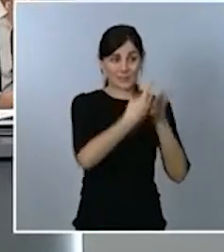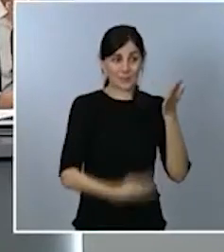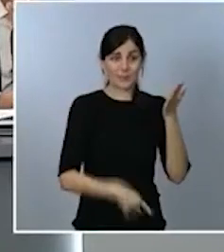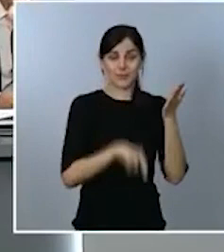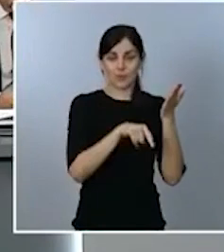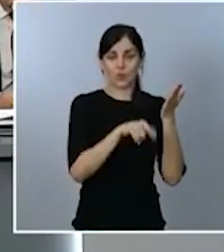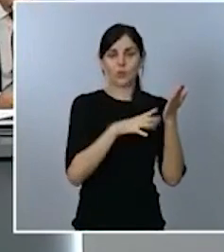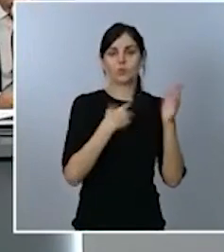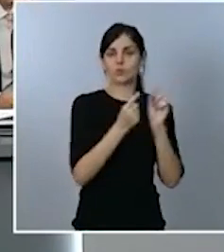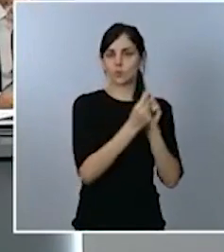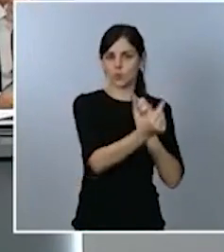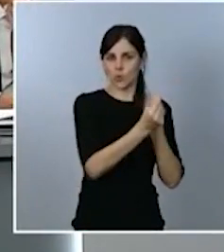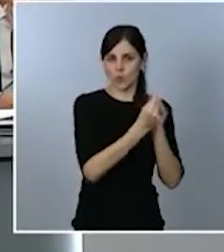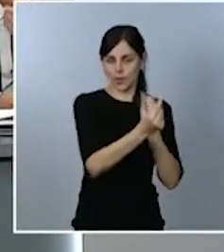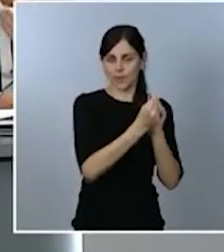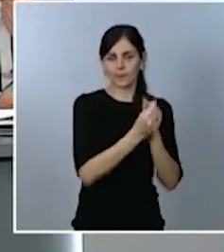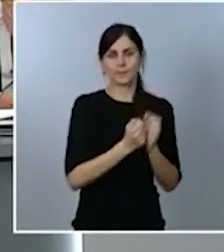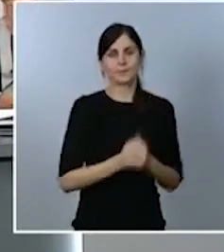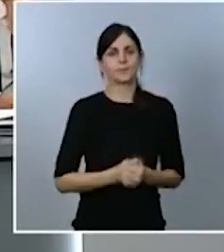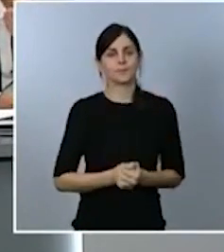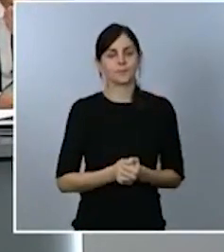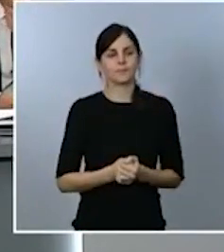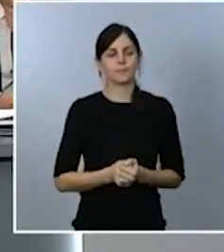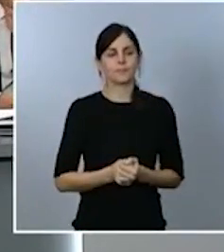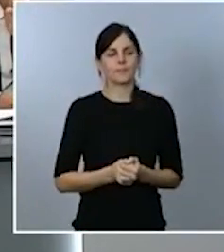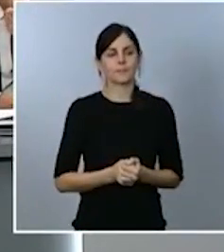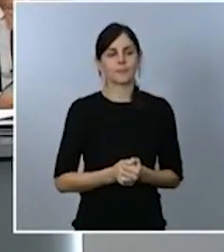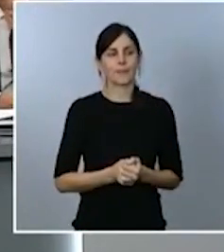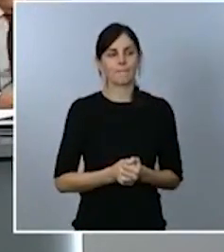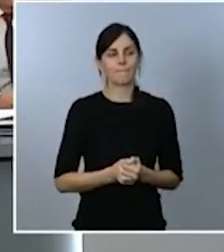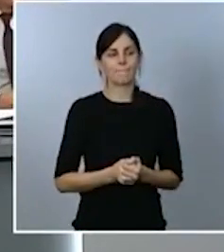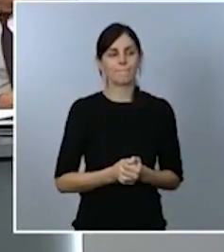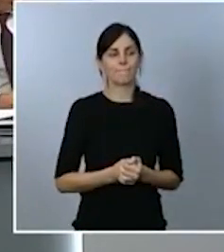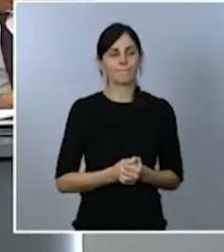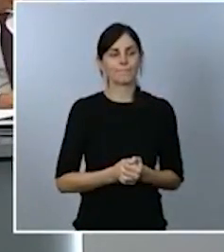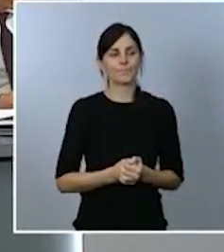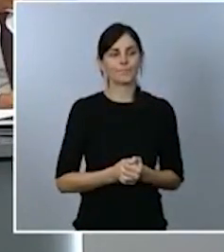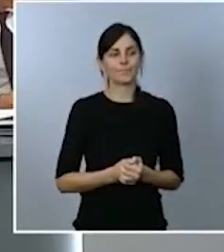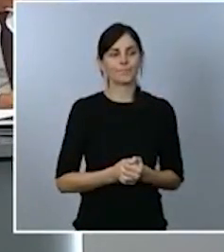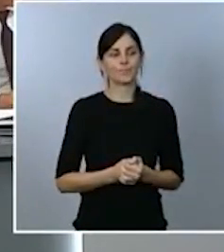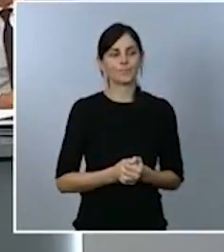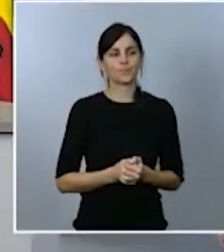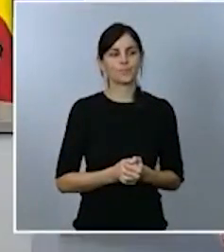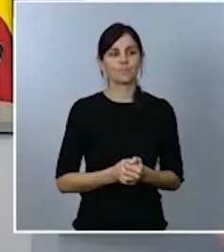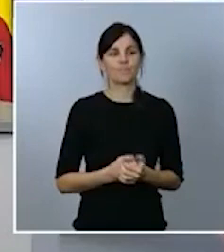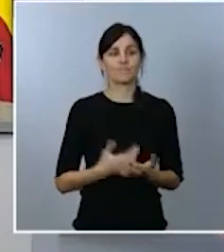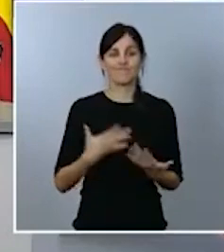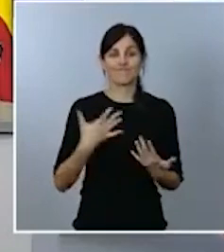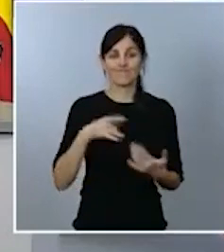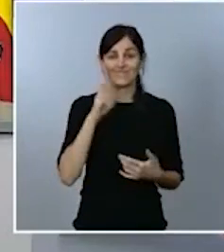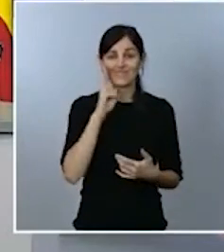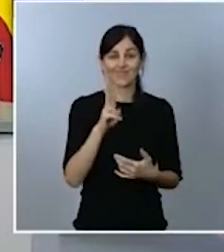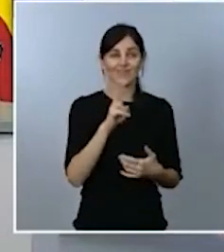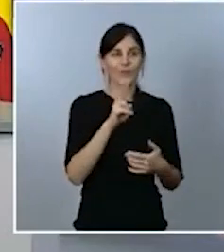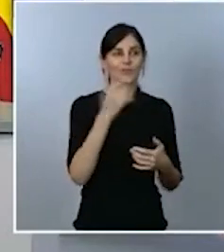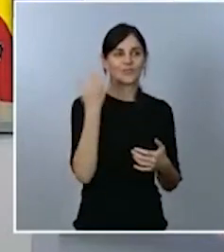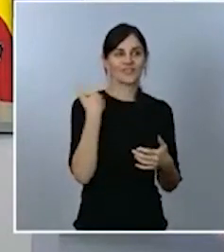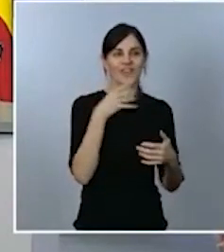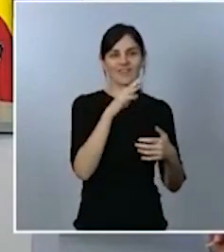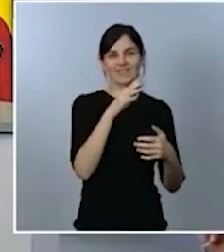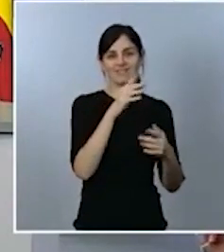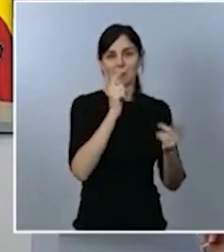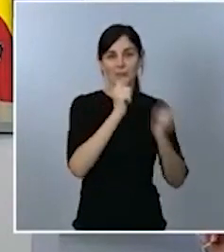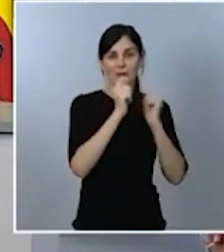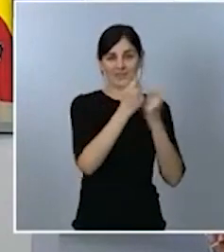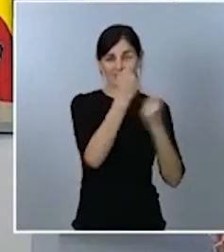dispuesta por la Secretaría de Estado de Comunicación. Una conexión online. Ya podemos ver a algunos en pantalla. Vamos a dar la